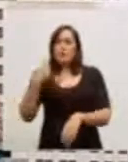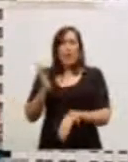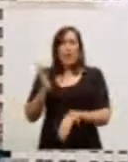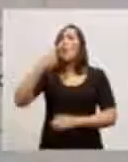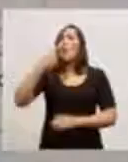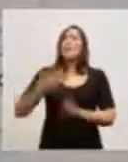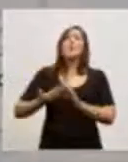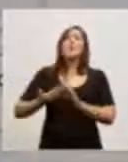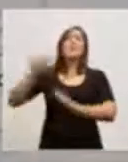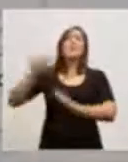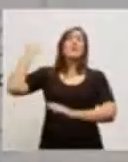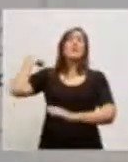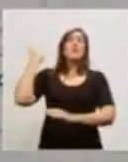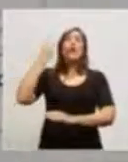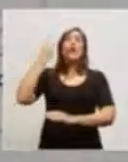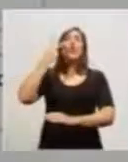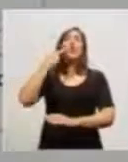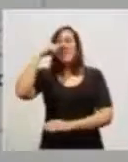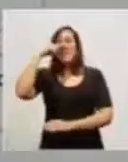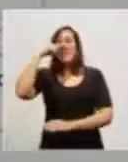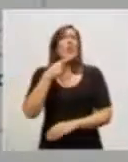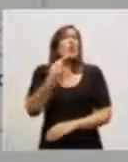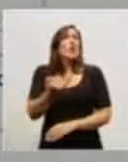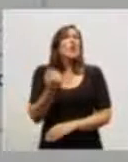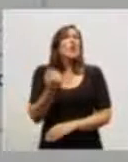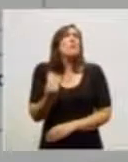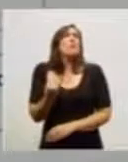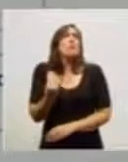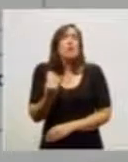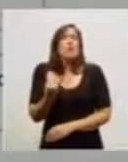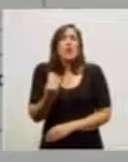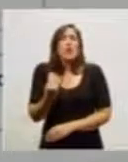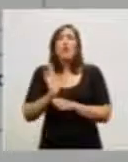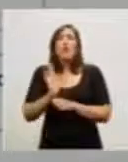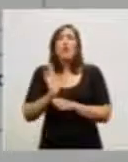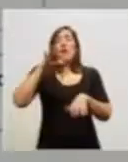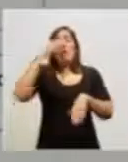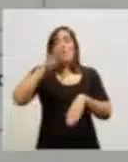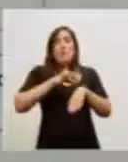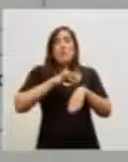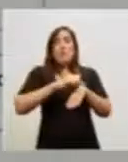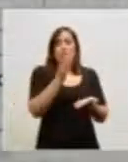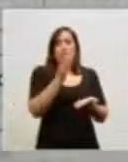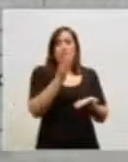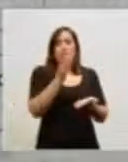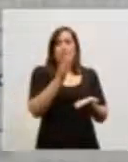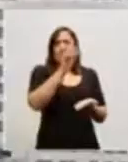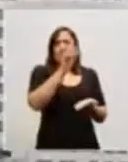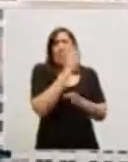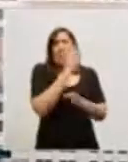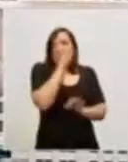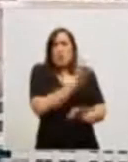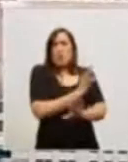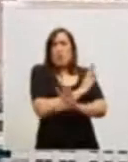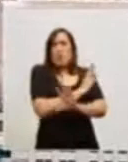caso en 2007. ¿Por qué decimos controladas y no eliminadas? Por una razón elemental, porque puede haber